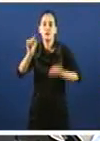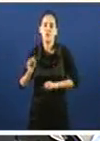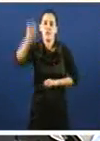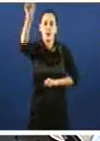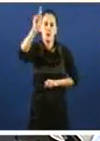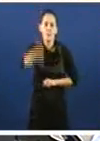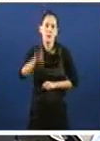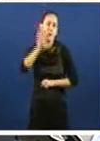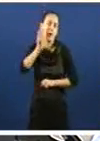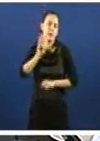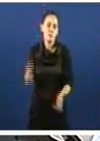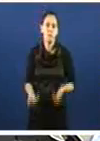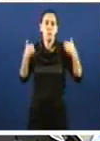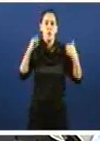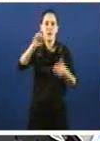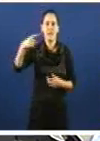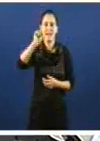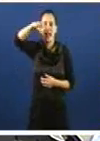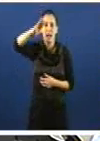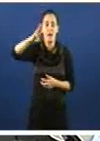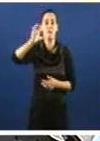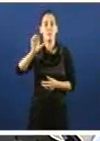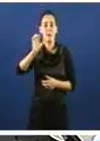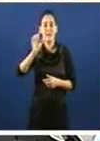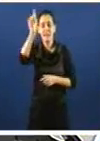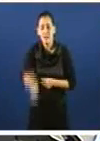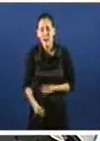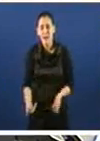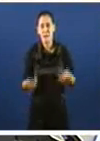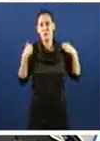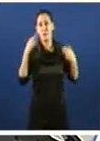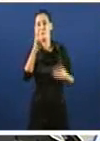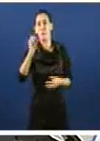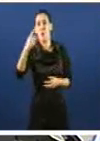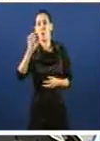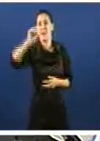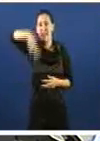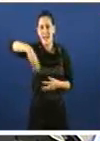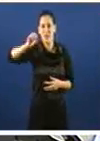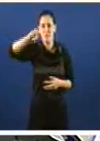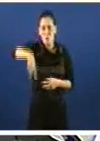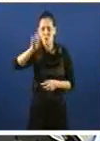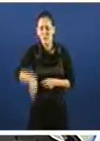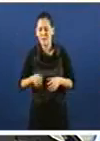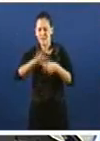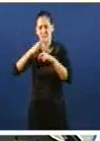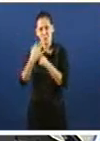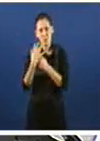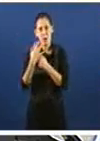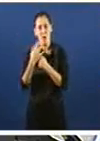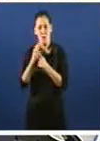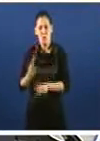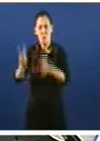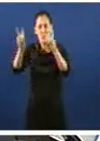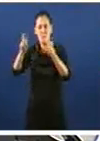e responsables do IGAPE, os imputados da operación Pokémon, a situación que se arrastra polos xulgados do consistorio Compostelán,